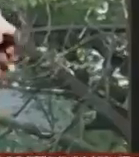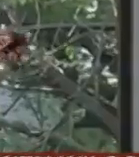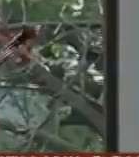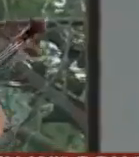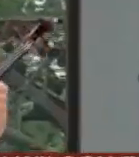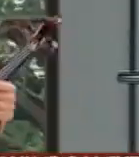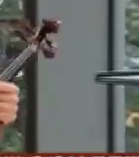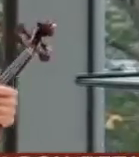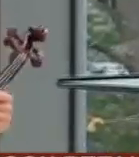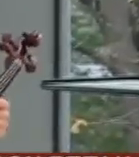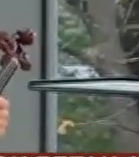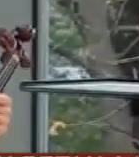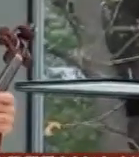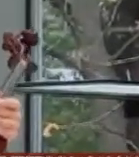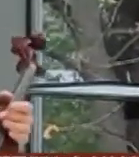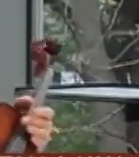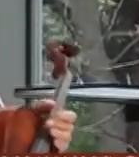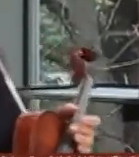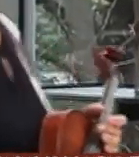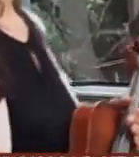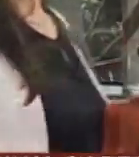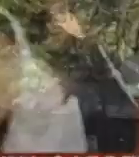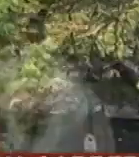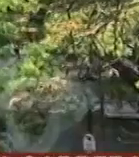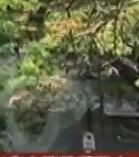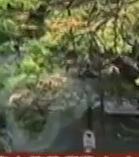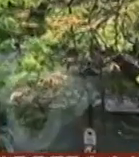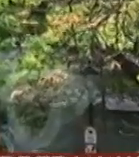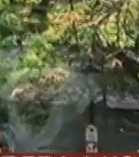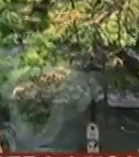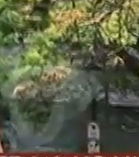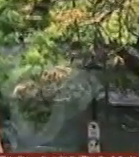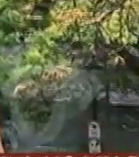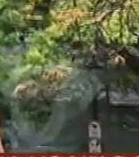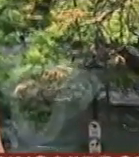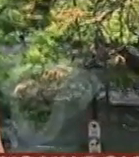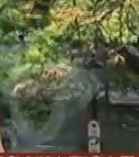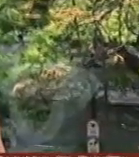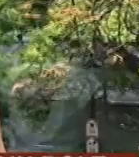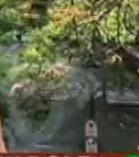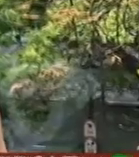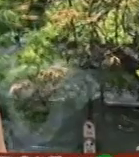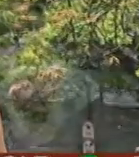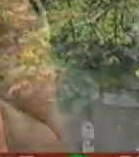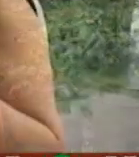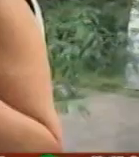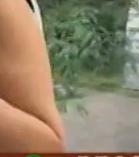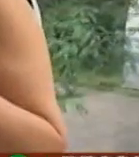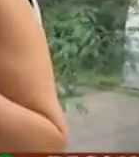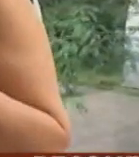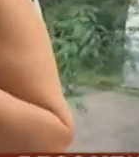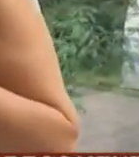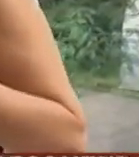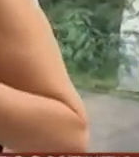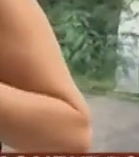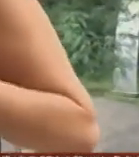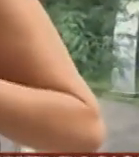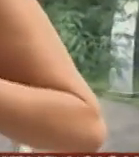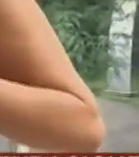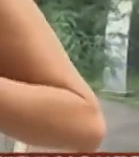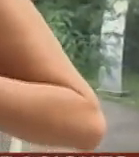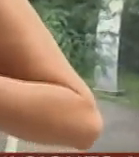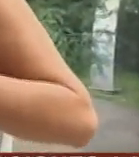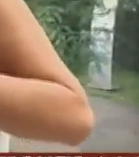Son los momentos previos antes de pisar la sala de conciertos más importante de Canadá Es la mexicana Paulina Derbez integrante de la Orquesta